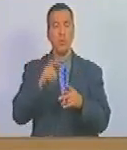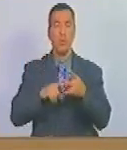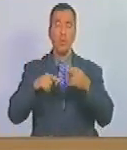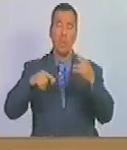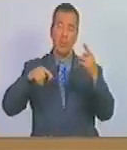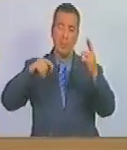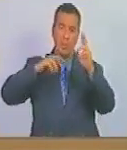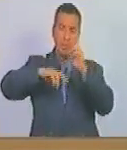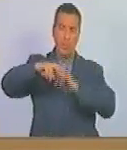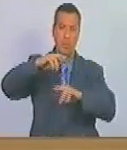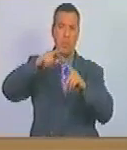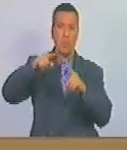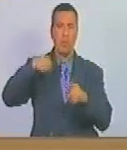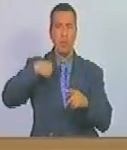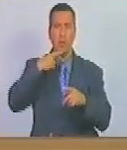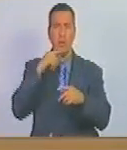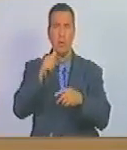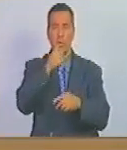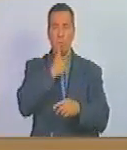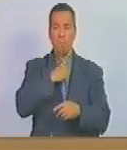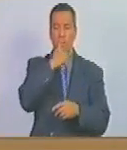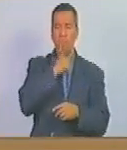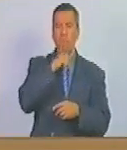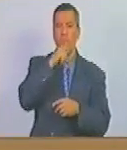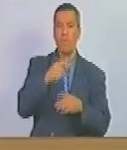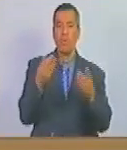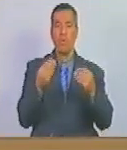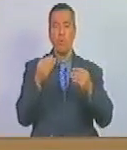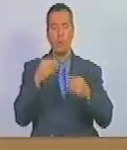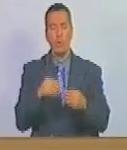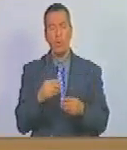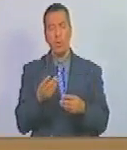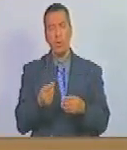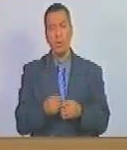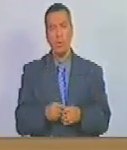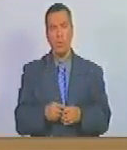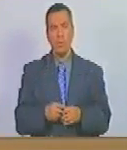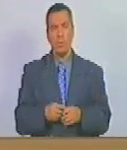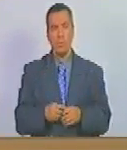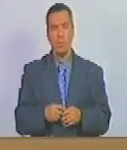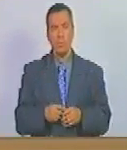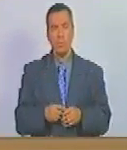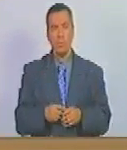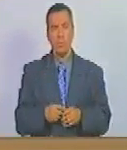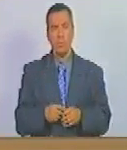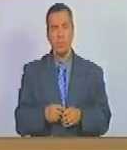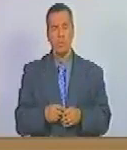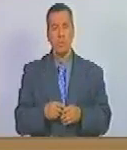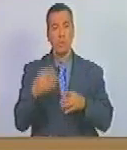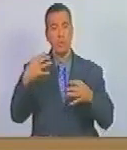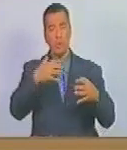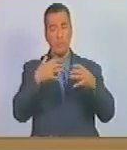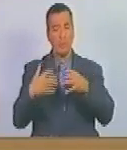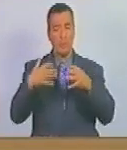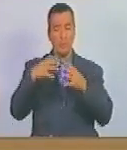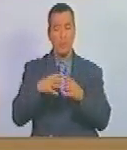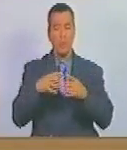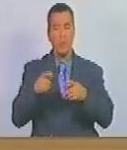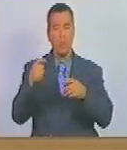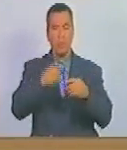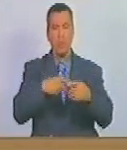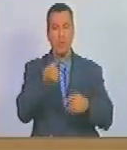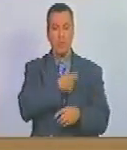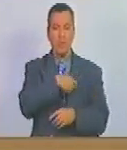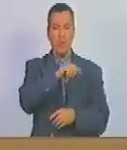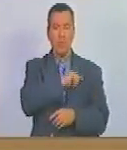rebelde la que resistió tantas veces los embates de la furia de los